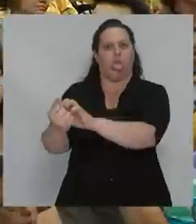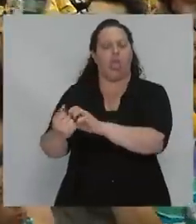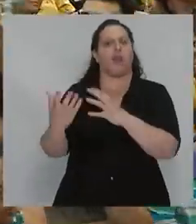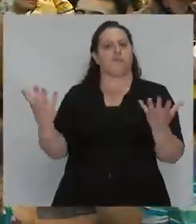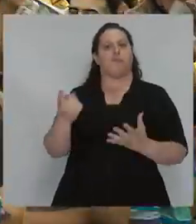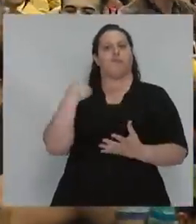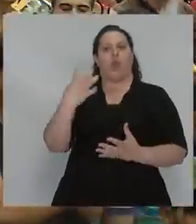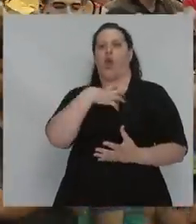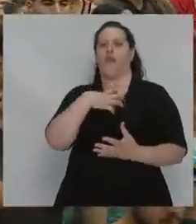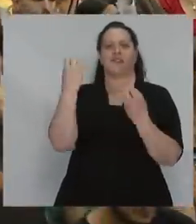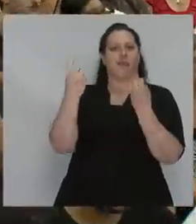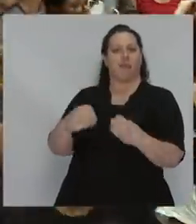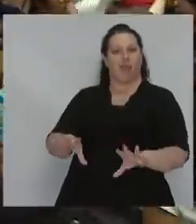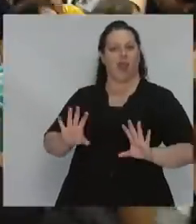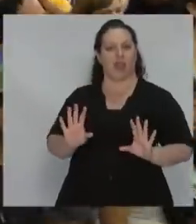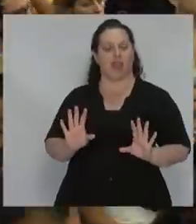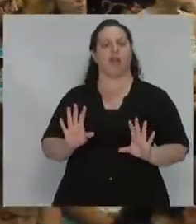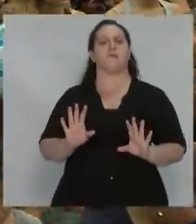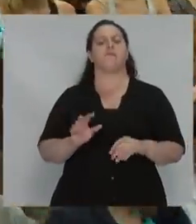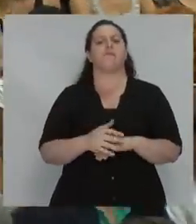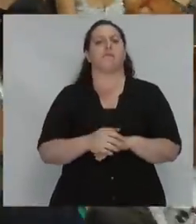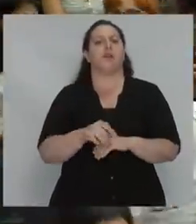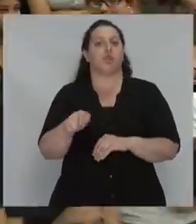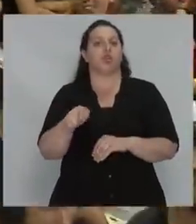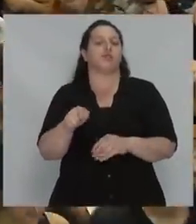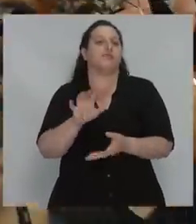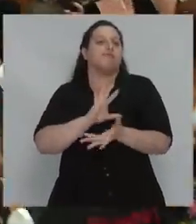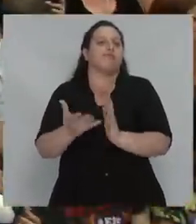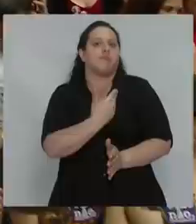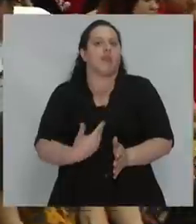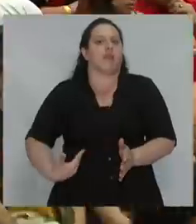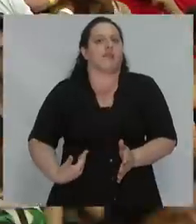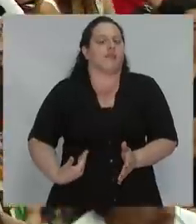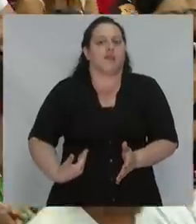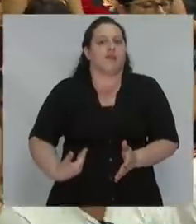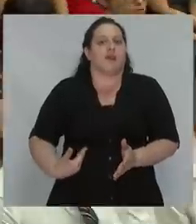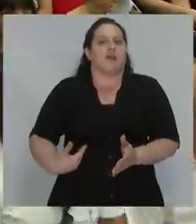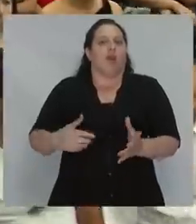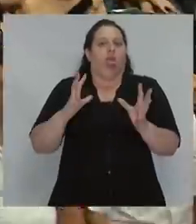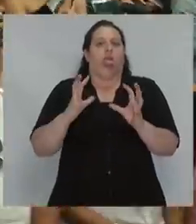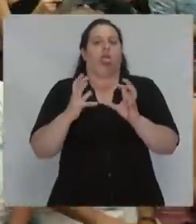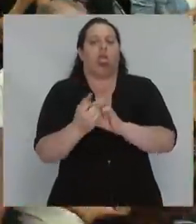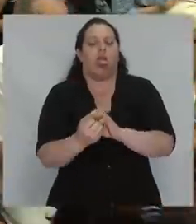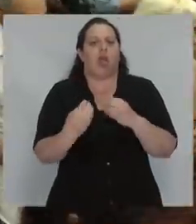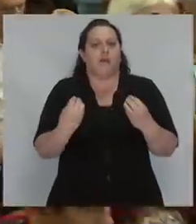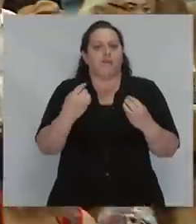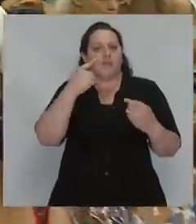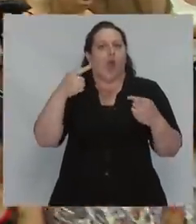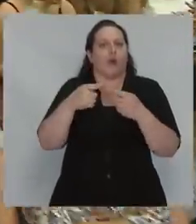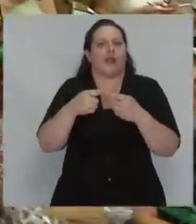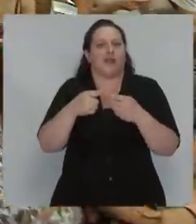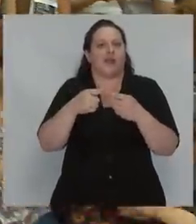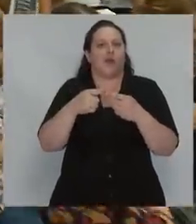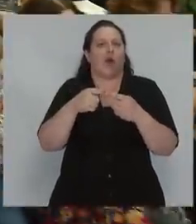credibilidad utilizar malamente un Estado de Derecho que se degenera cuando tiene esos comportamientos para intentar ganar